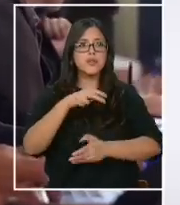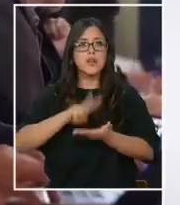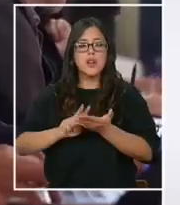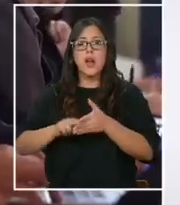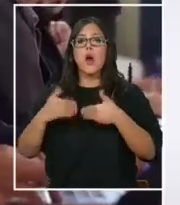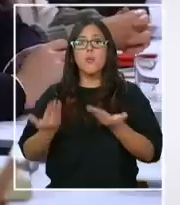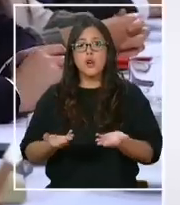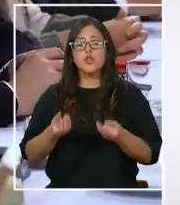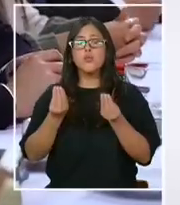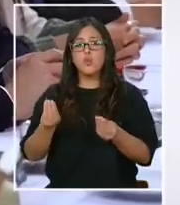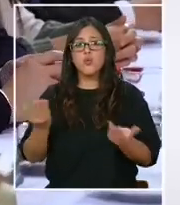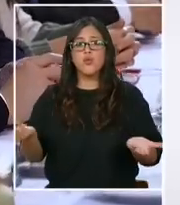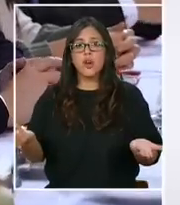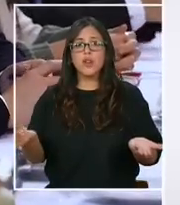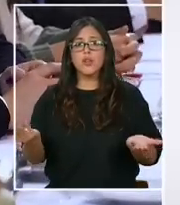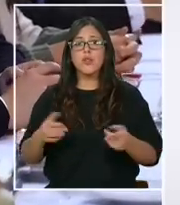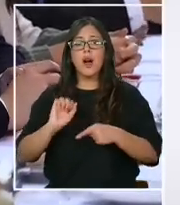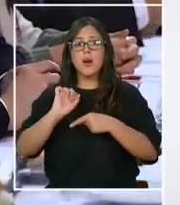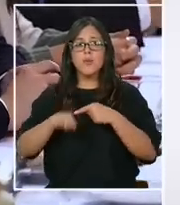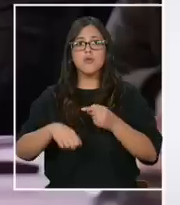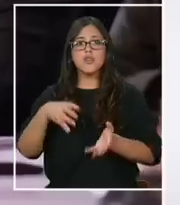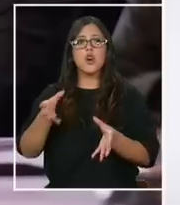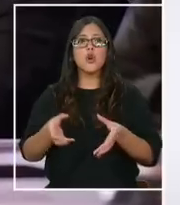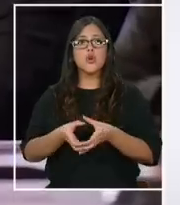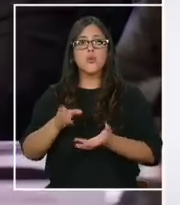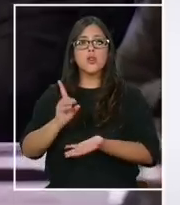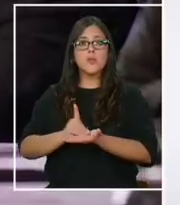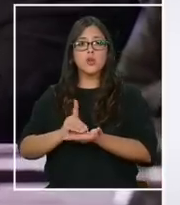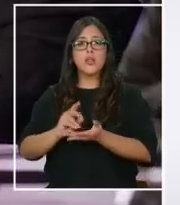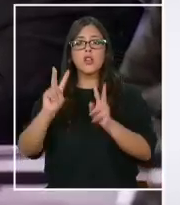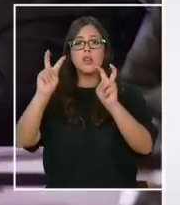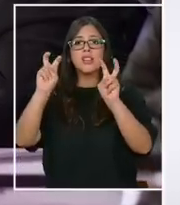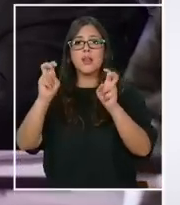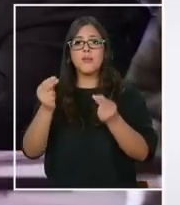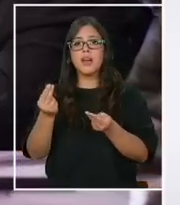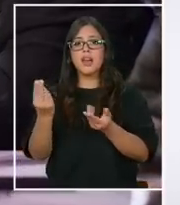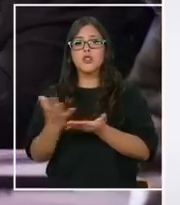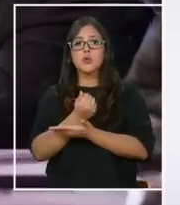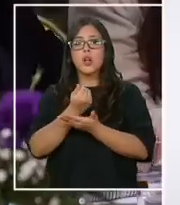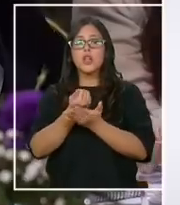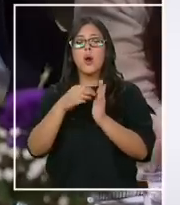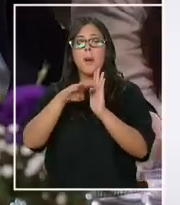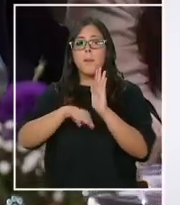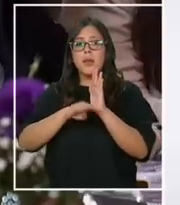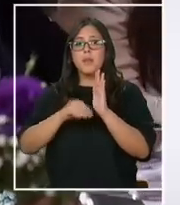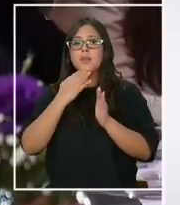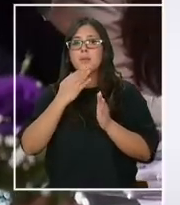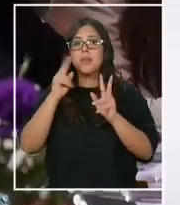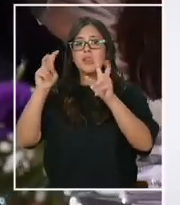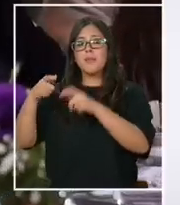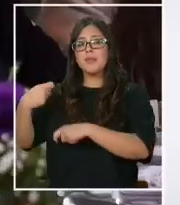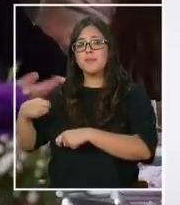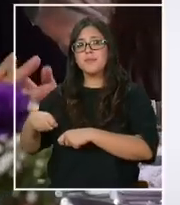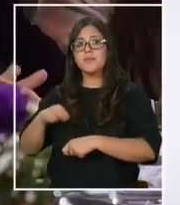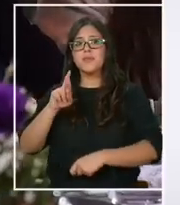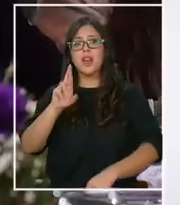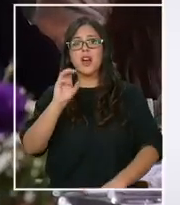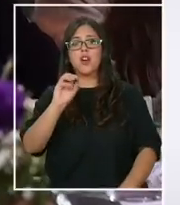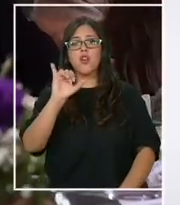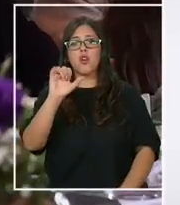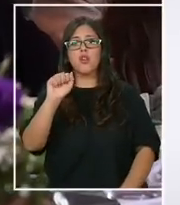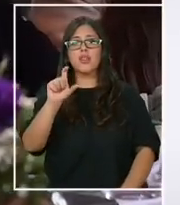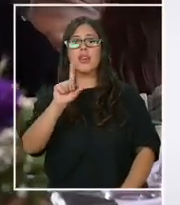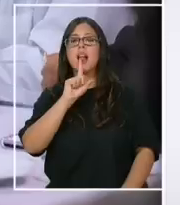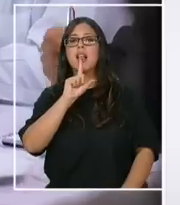eso nos parece una muy buena señal la aprobación de la Cámara de Diputados del aumento del salario mínimo y también, en el caso del Senado, del Royalty Minero.